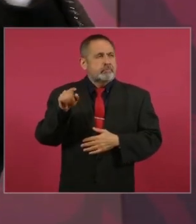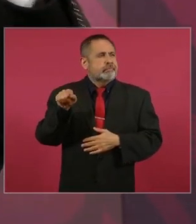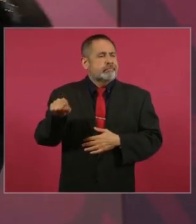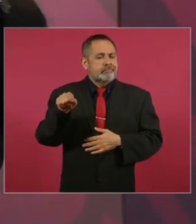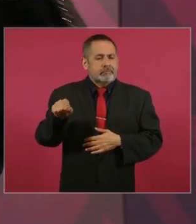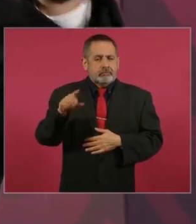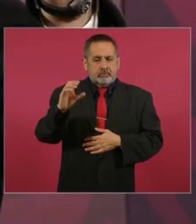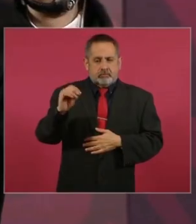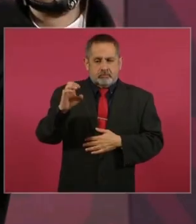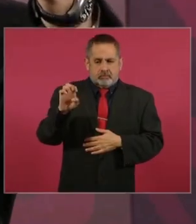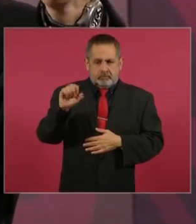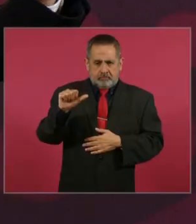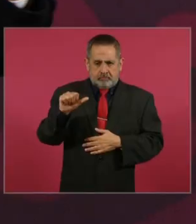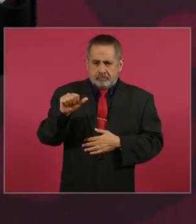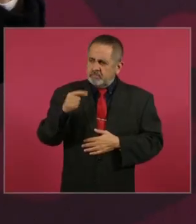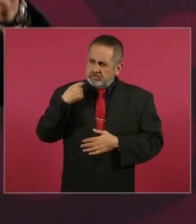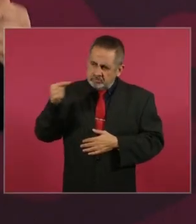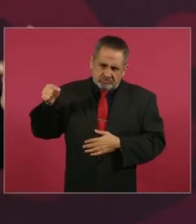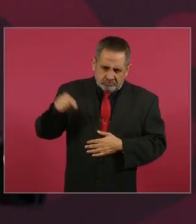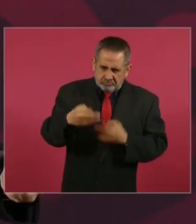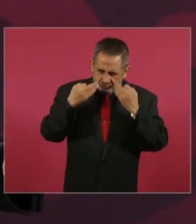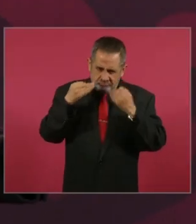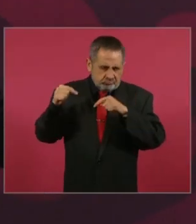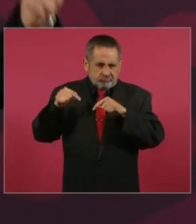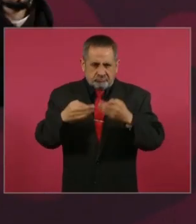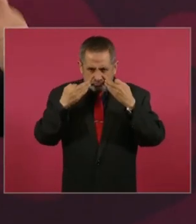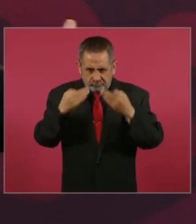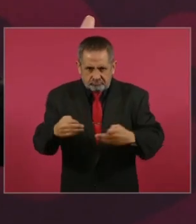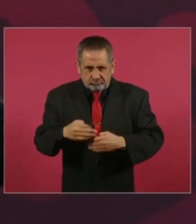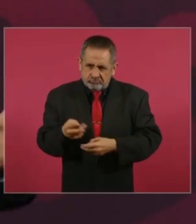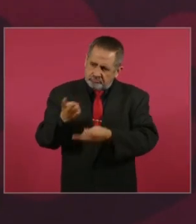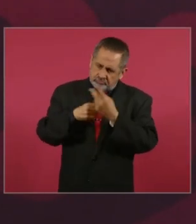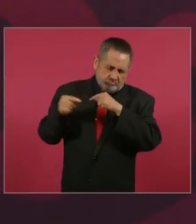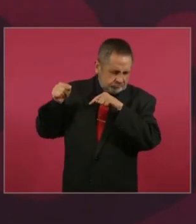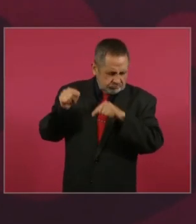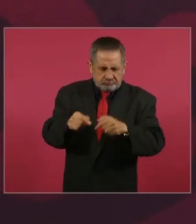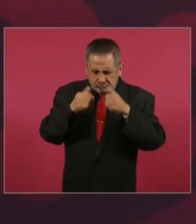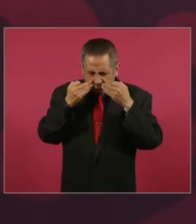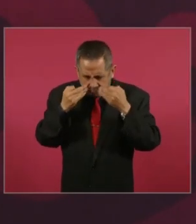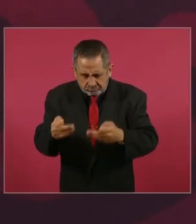la OEA, que vengan ellos.